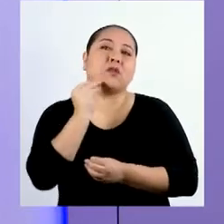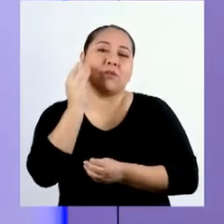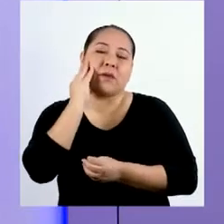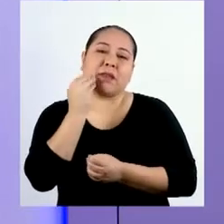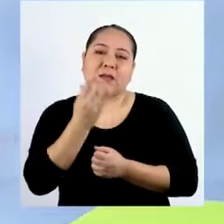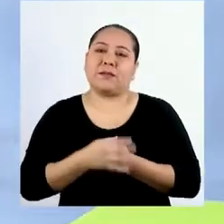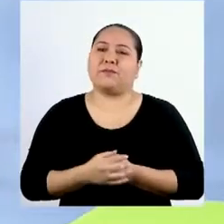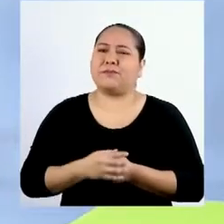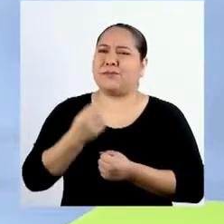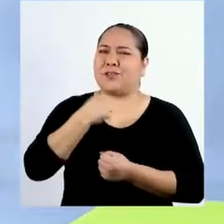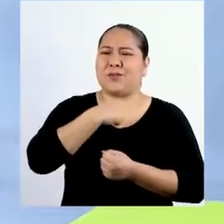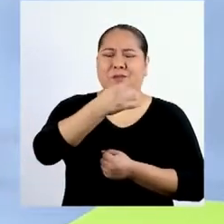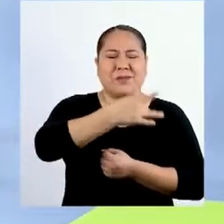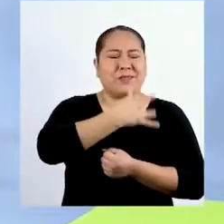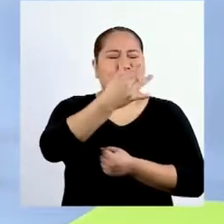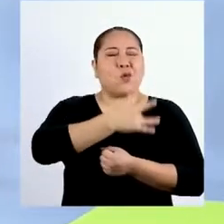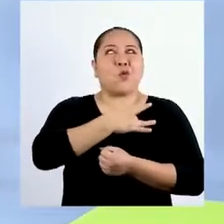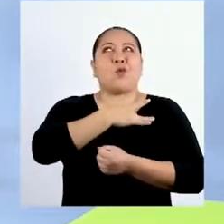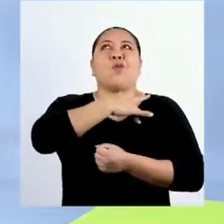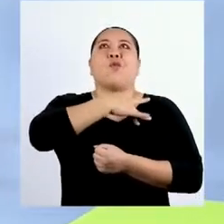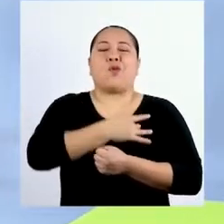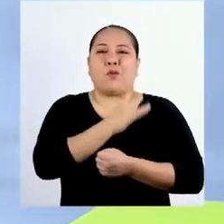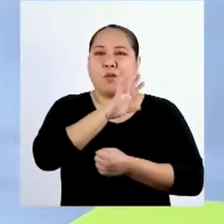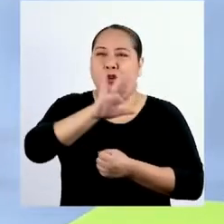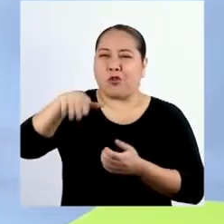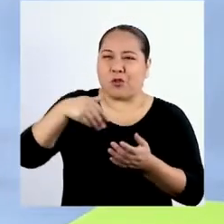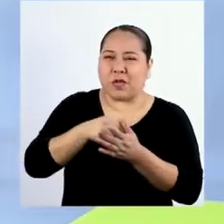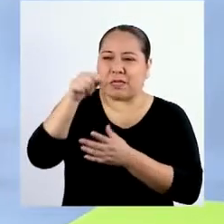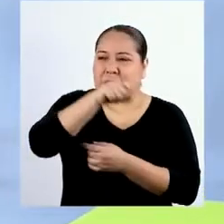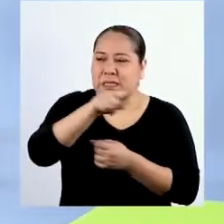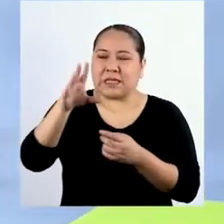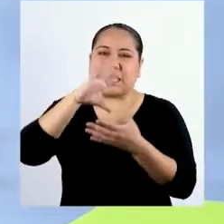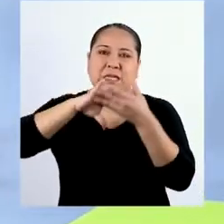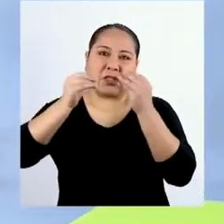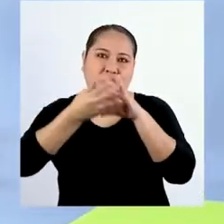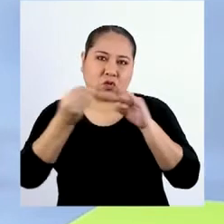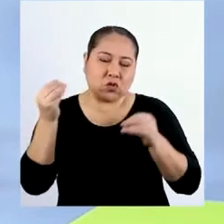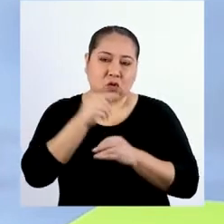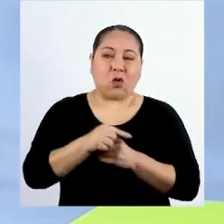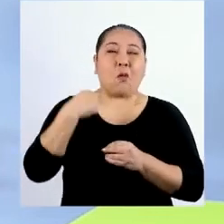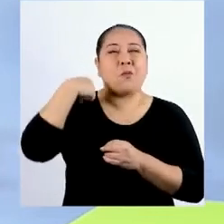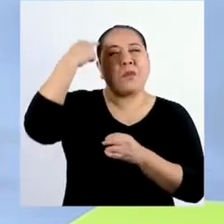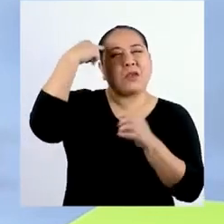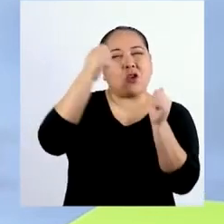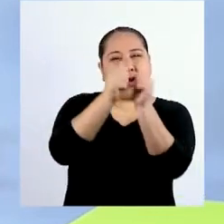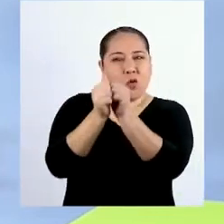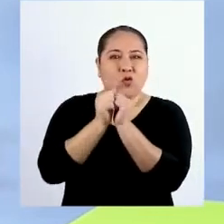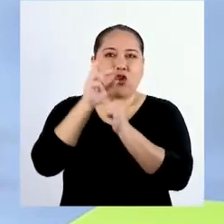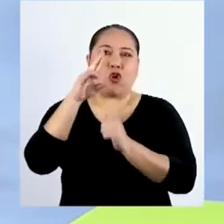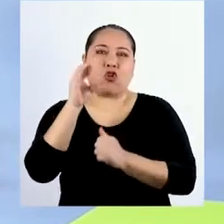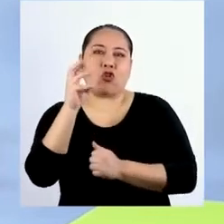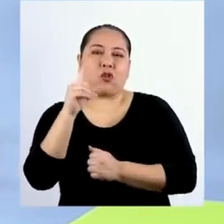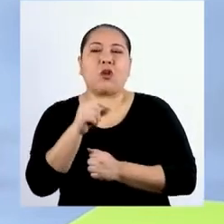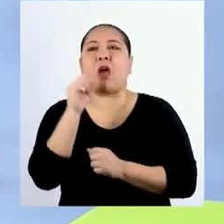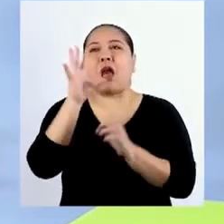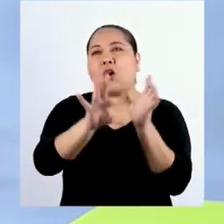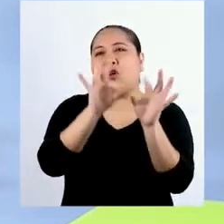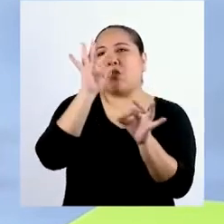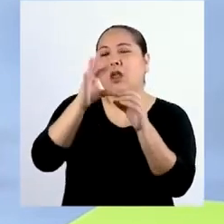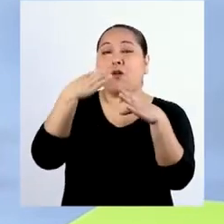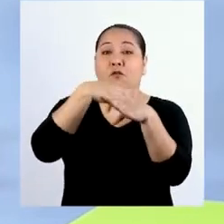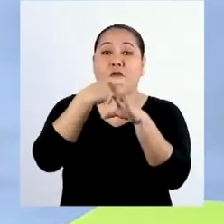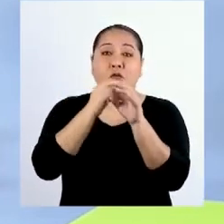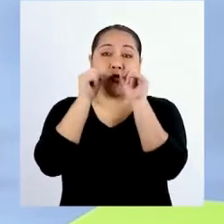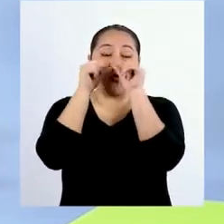experiencias. Yo me siento inspirado por todas estas historias y creo que juntos, Rodrigo, podemos encontrar